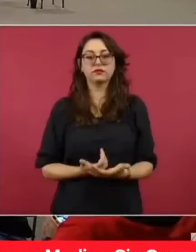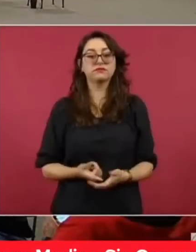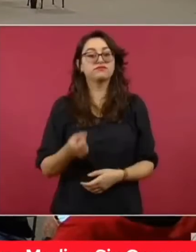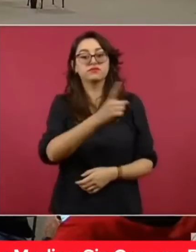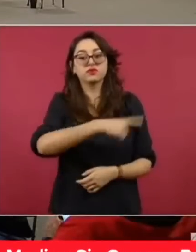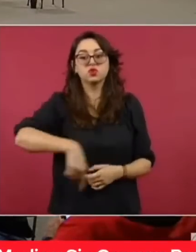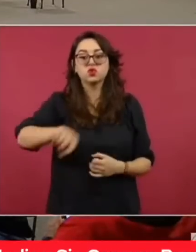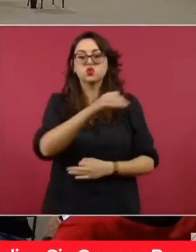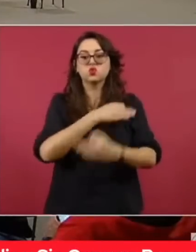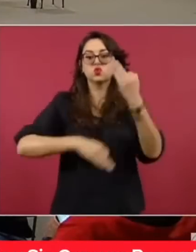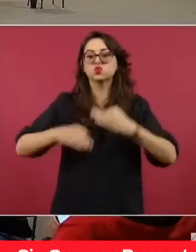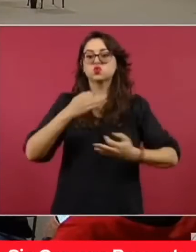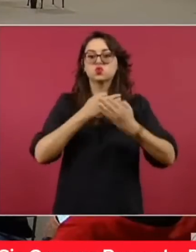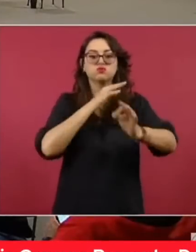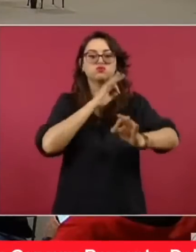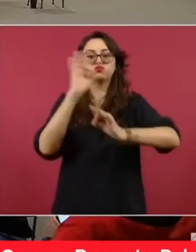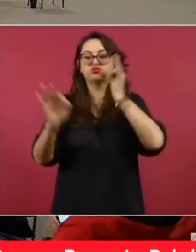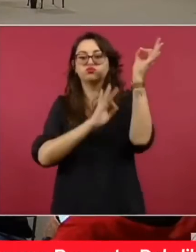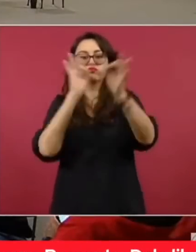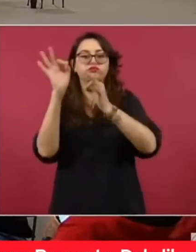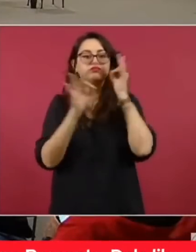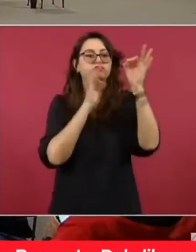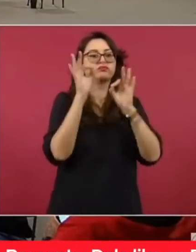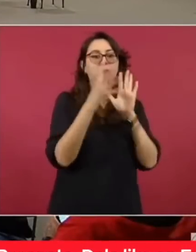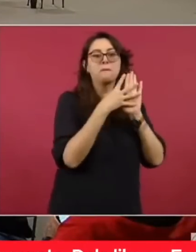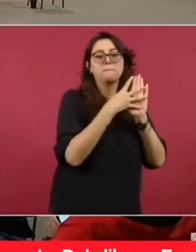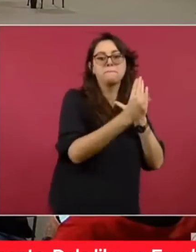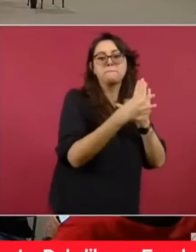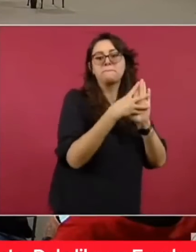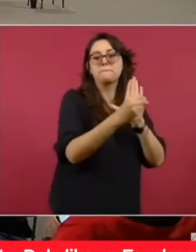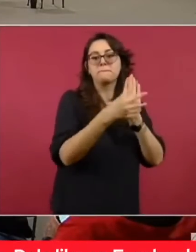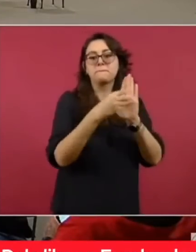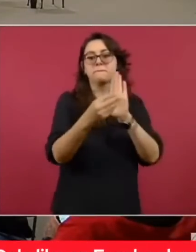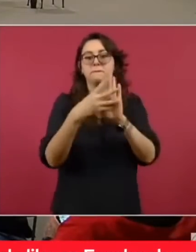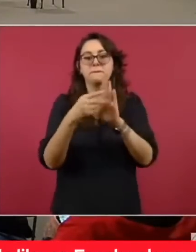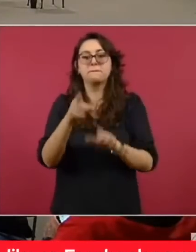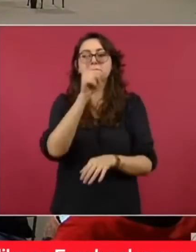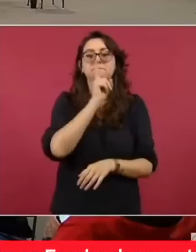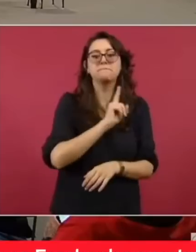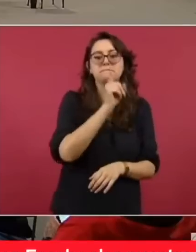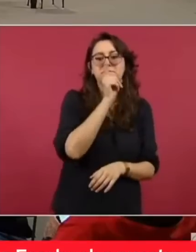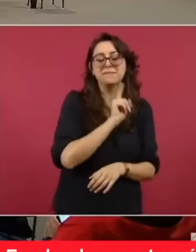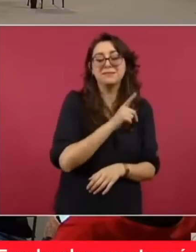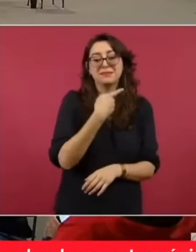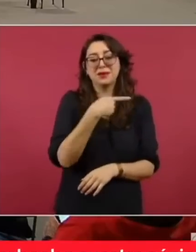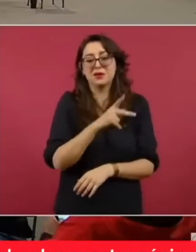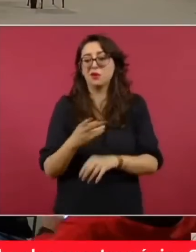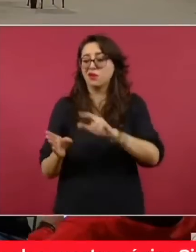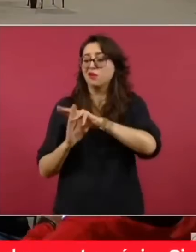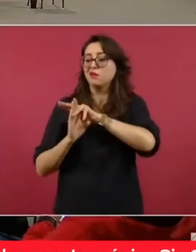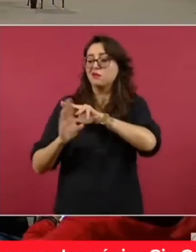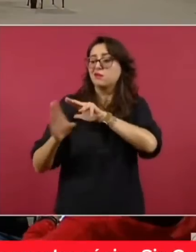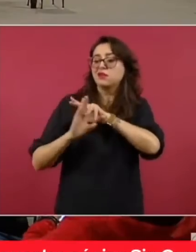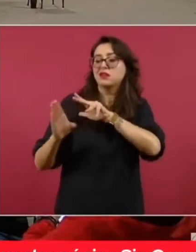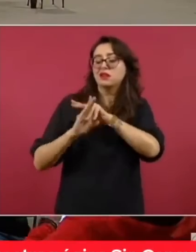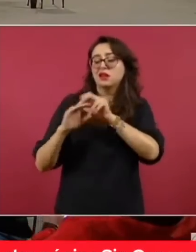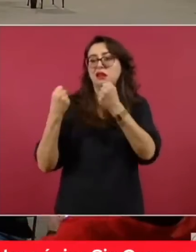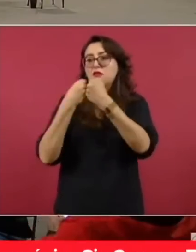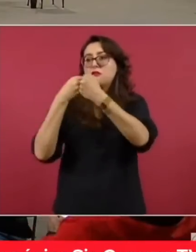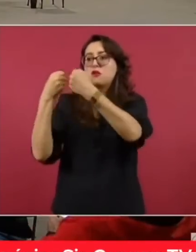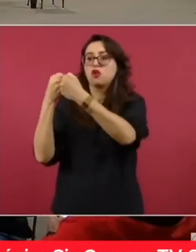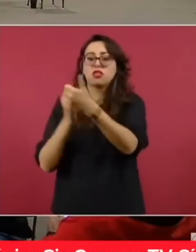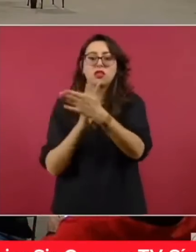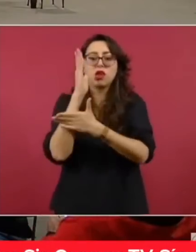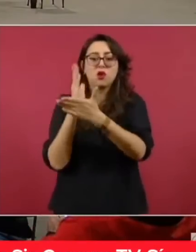mentira. Pero lo cierto es que se han contabilizado alrededor de 26 mil personas en puntos de cruce fronterizo con